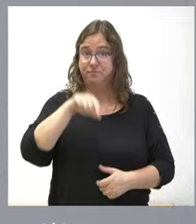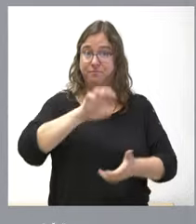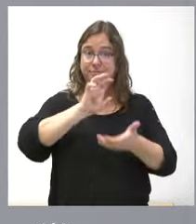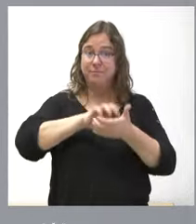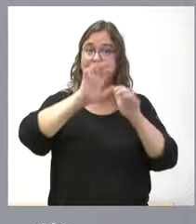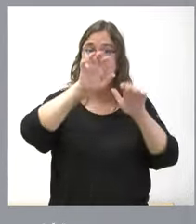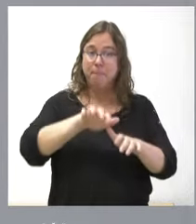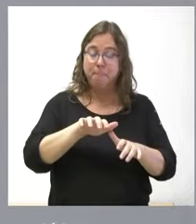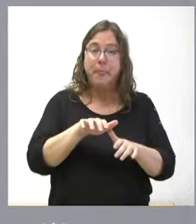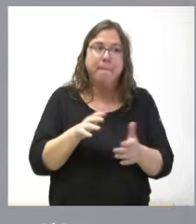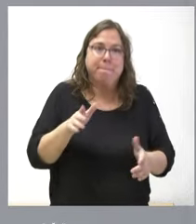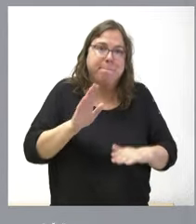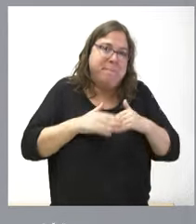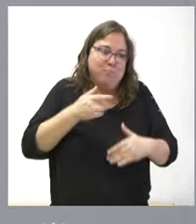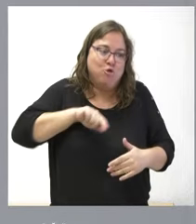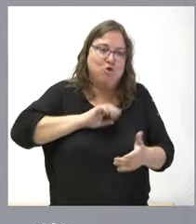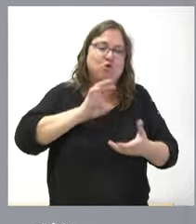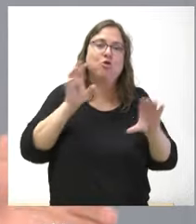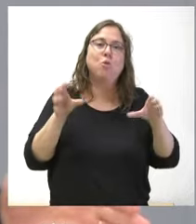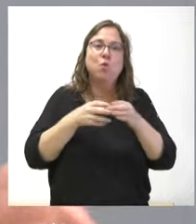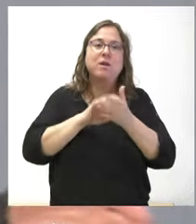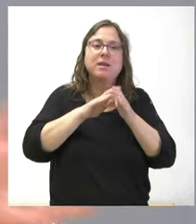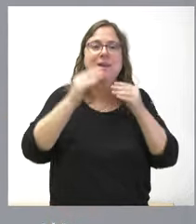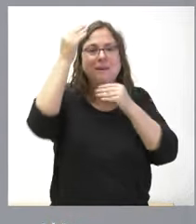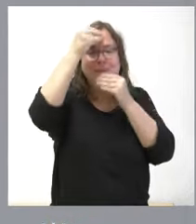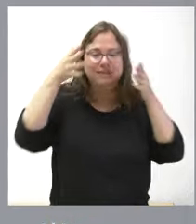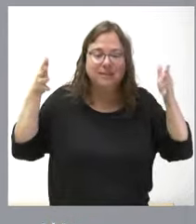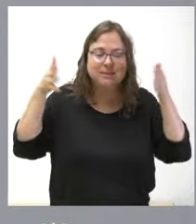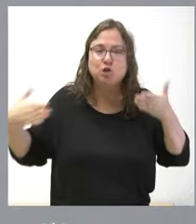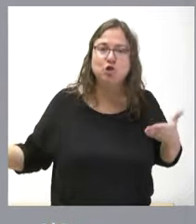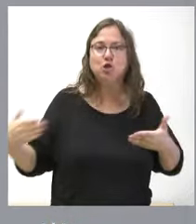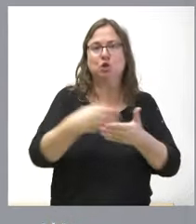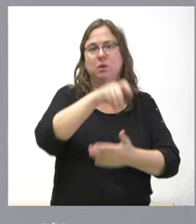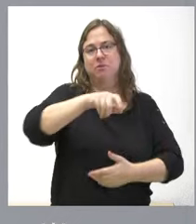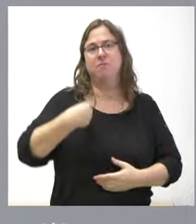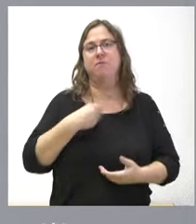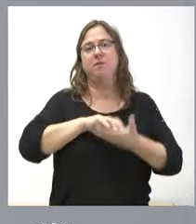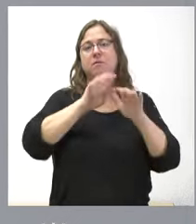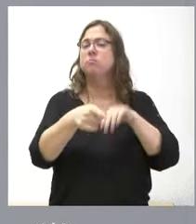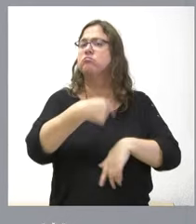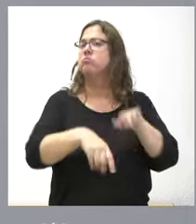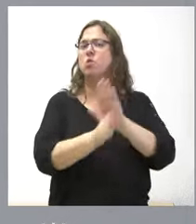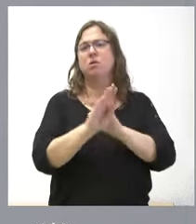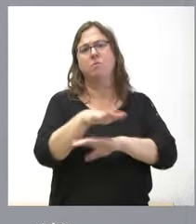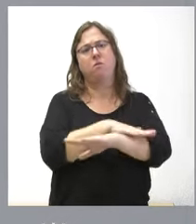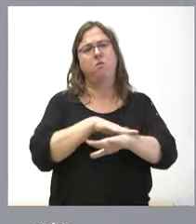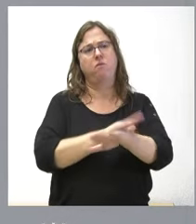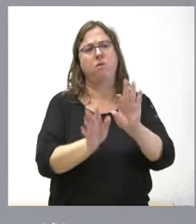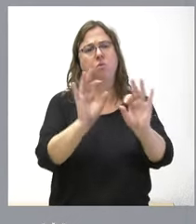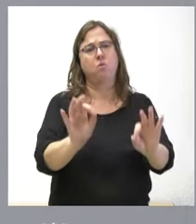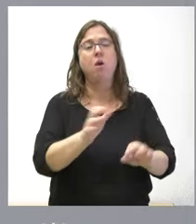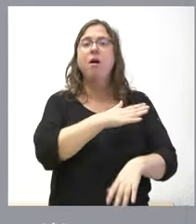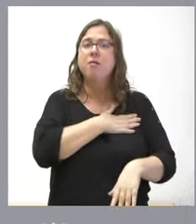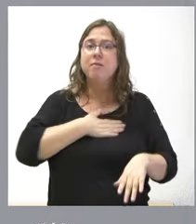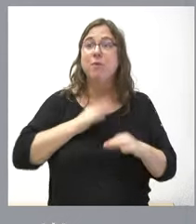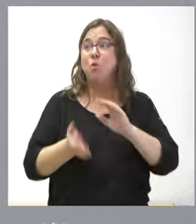y al menos la Junta de Castilla y León sus decisiones están pensando en todos los ciudadanos de Castilla y León que es para los que vamos a seguir gobernando y esta es nuestra voluntad también